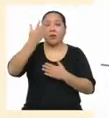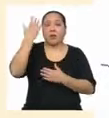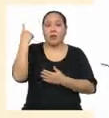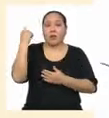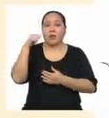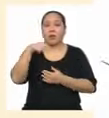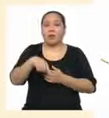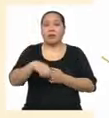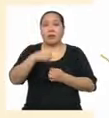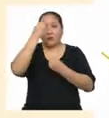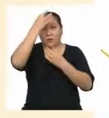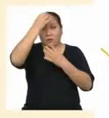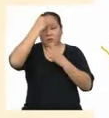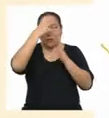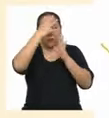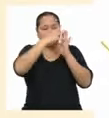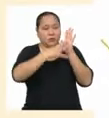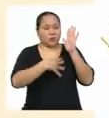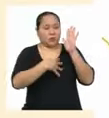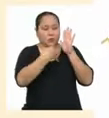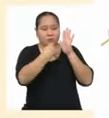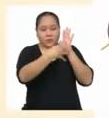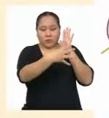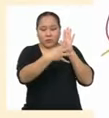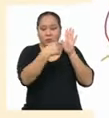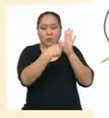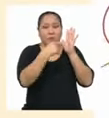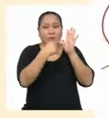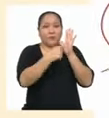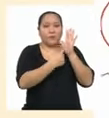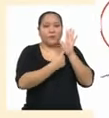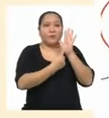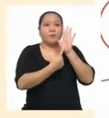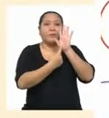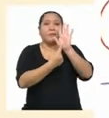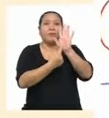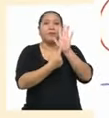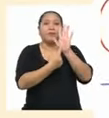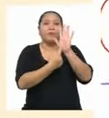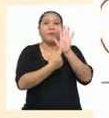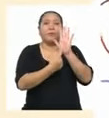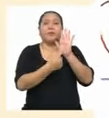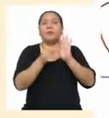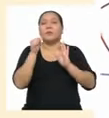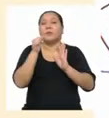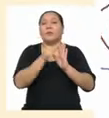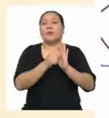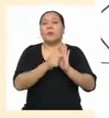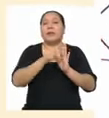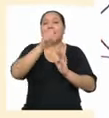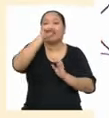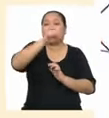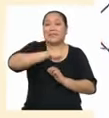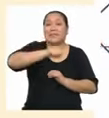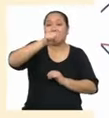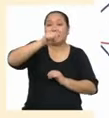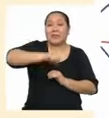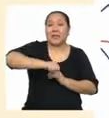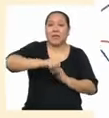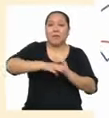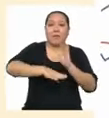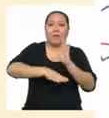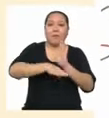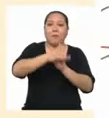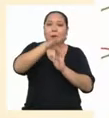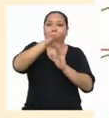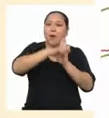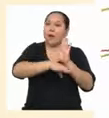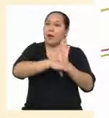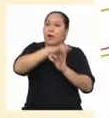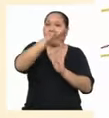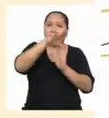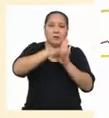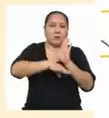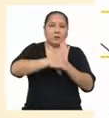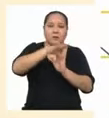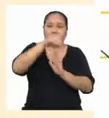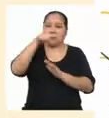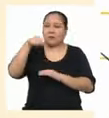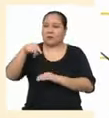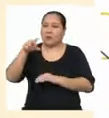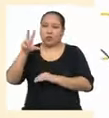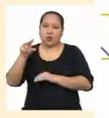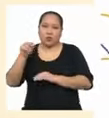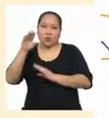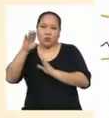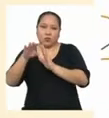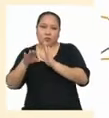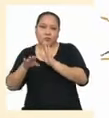datos Elaboramos Nuestros gráficos Y evidenciamos Que la categoría Sí Era la de mayor Frecuencia Respecto a no